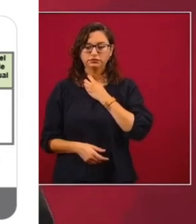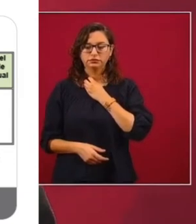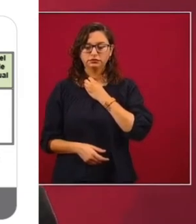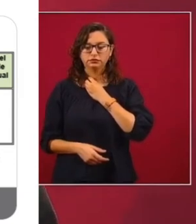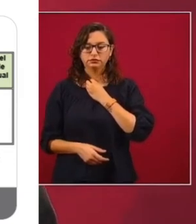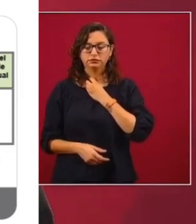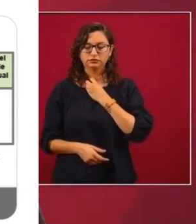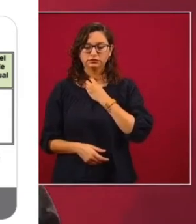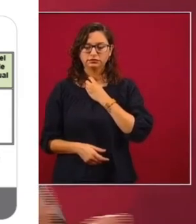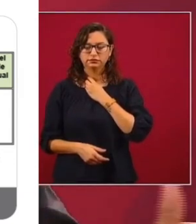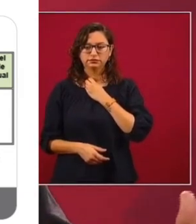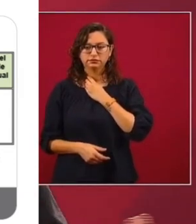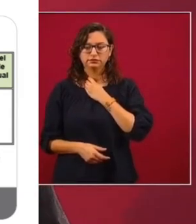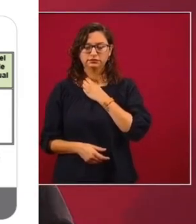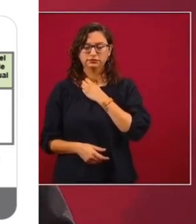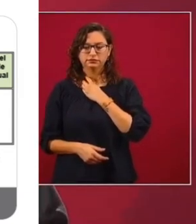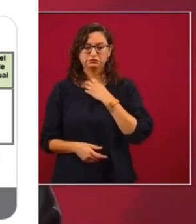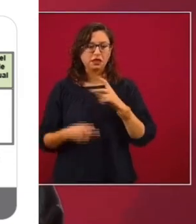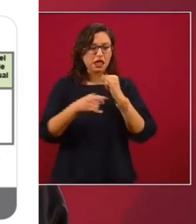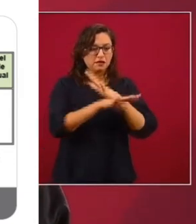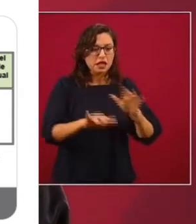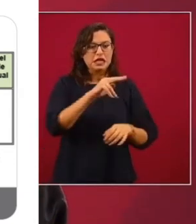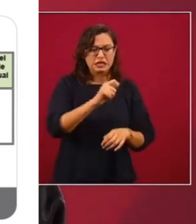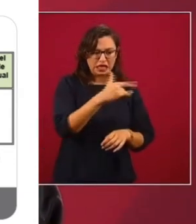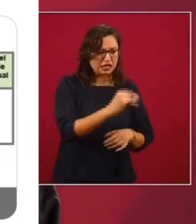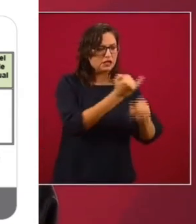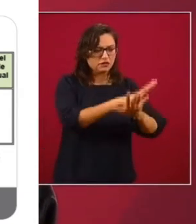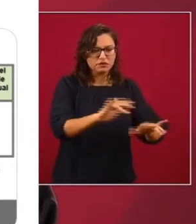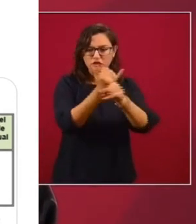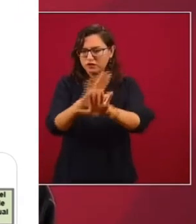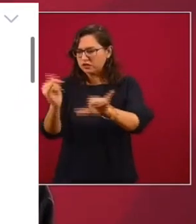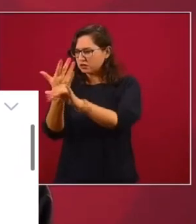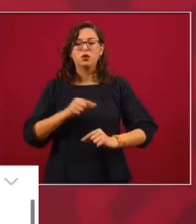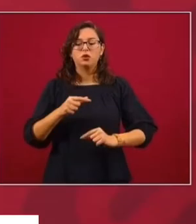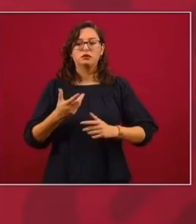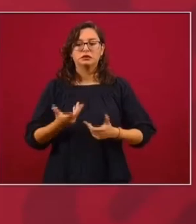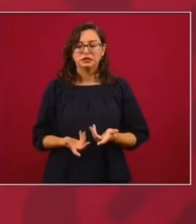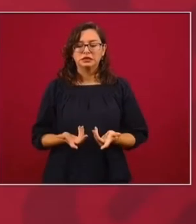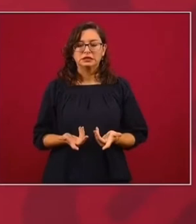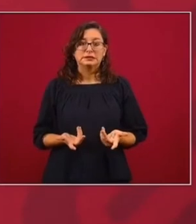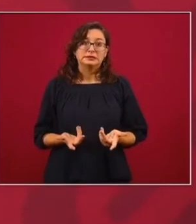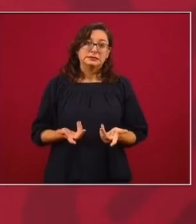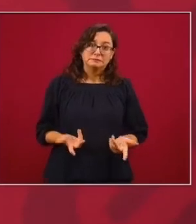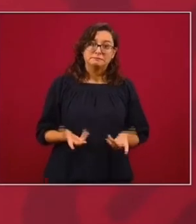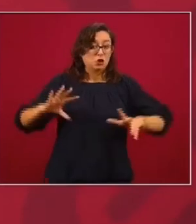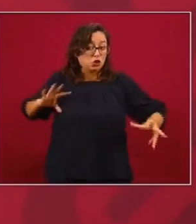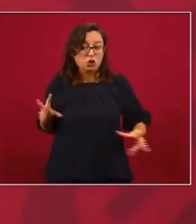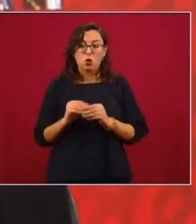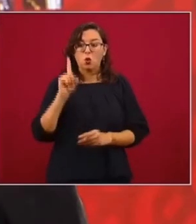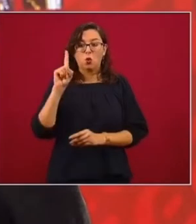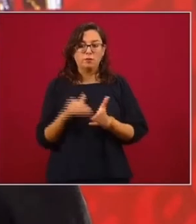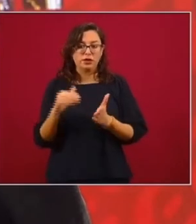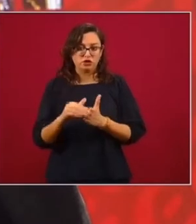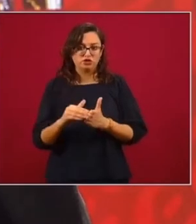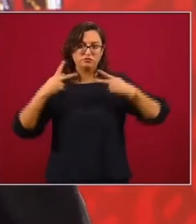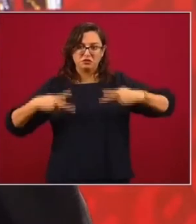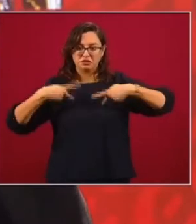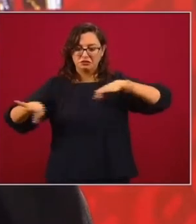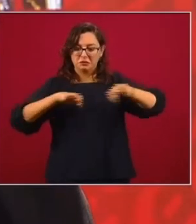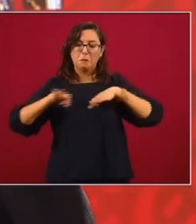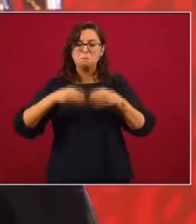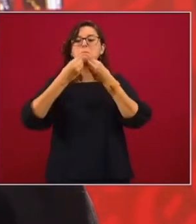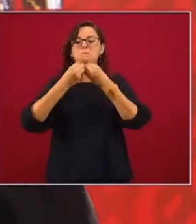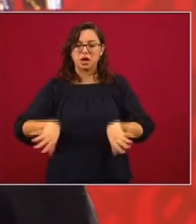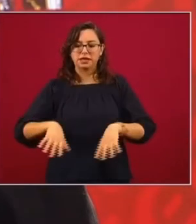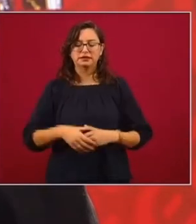Se puede medir, independientemente de los datos del INEGI, en la pérdida de empleos. Estamos hablando de una pérdida de alrededor de un millón de empleos.